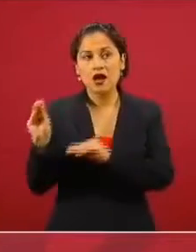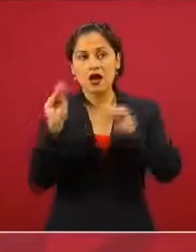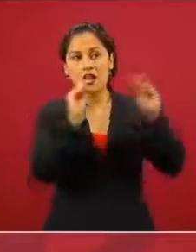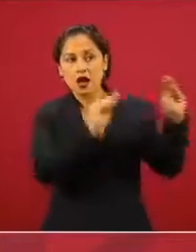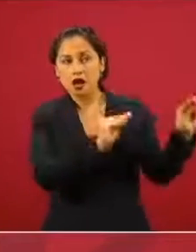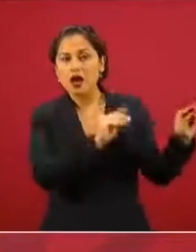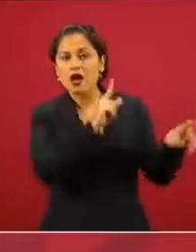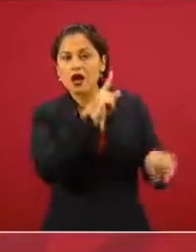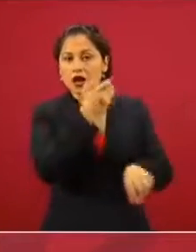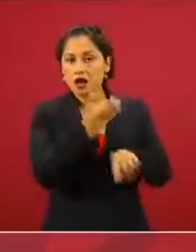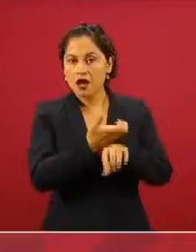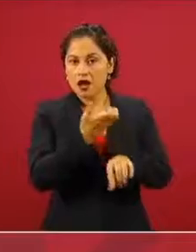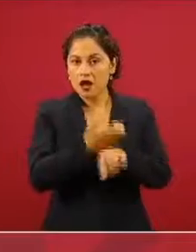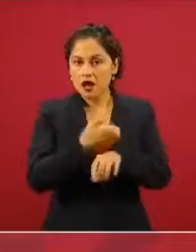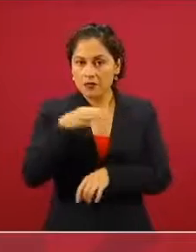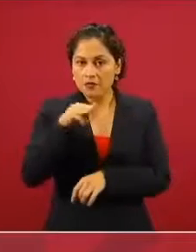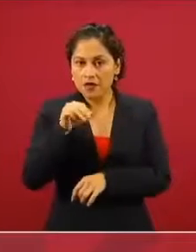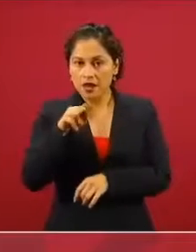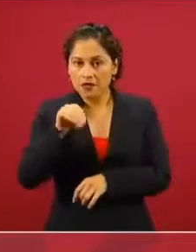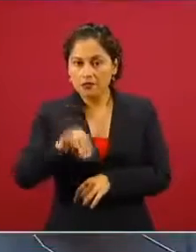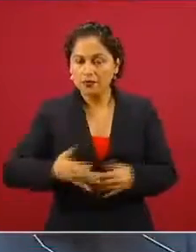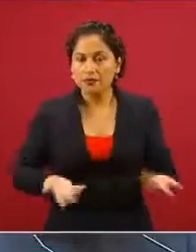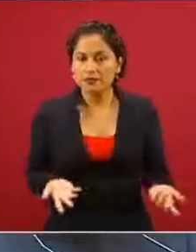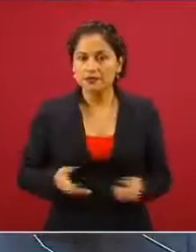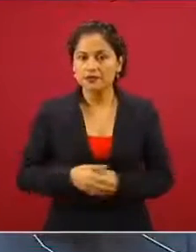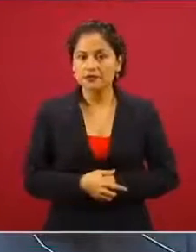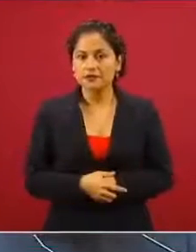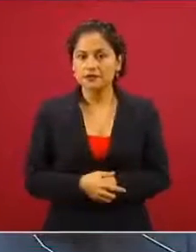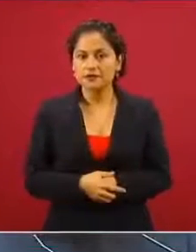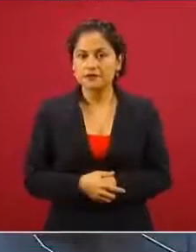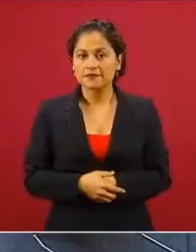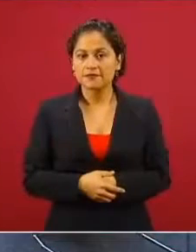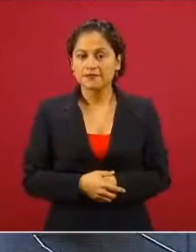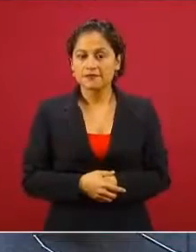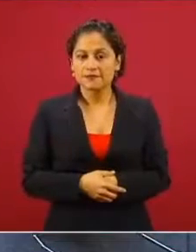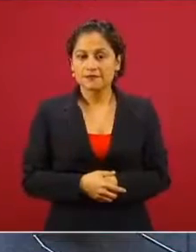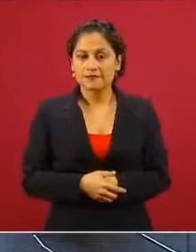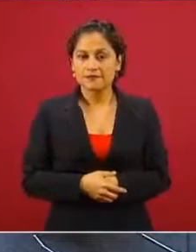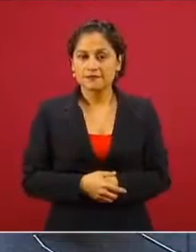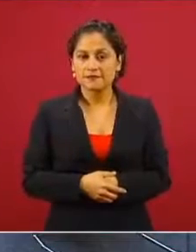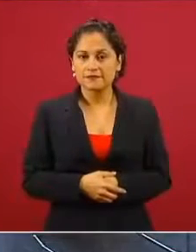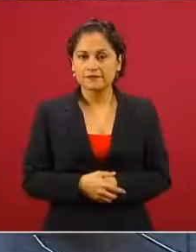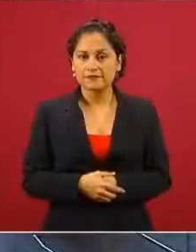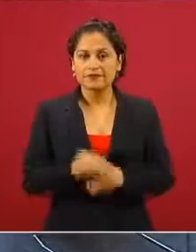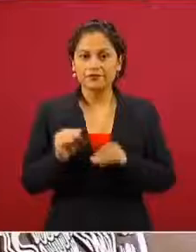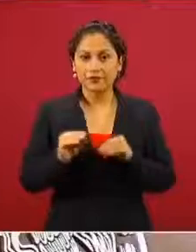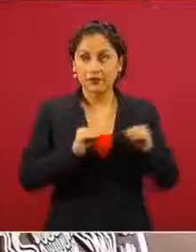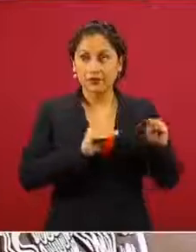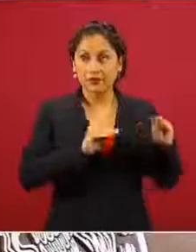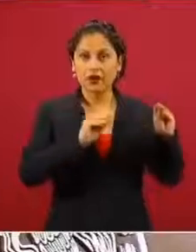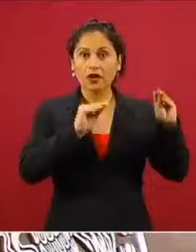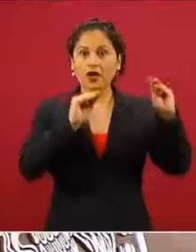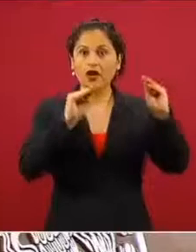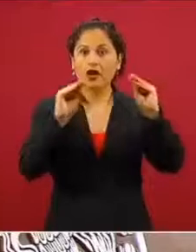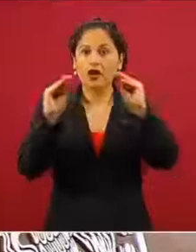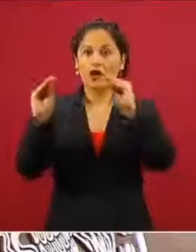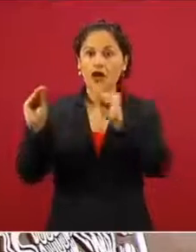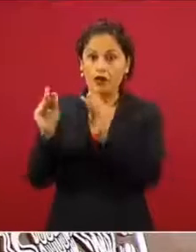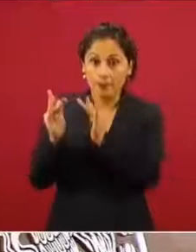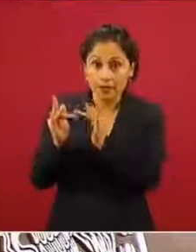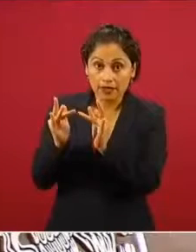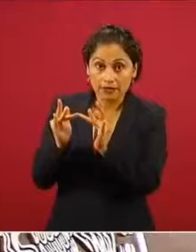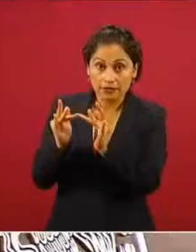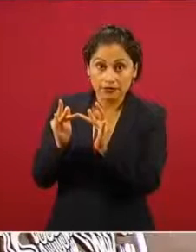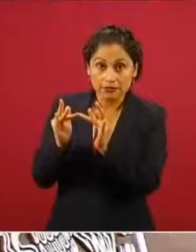no se fue a París.